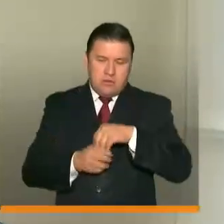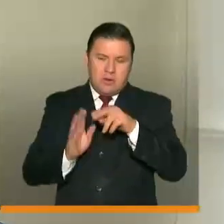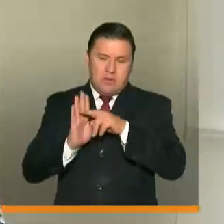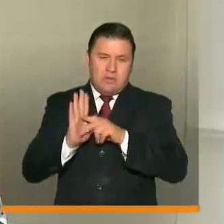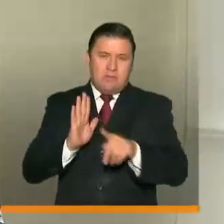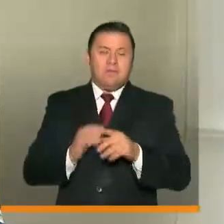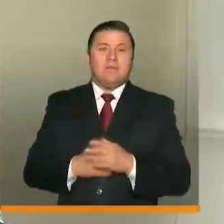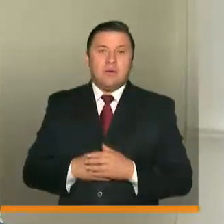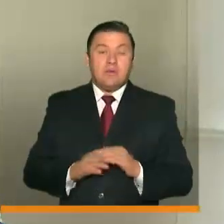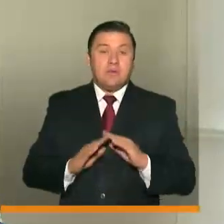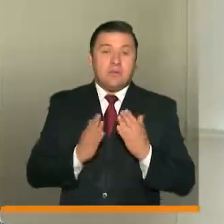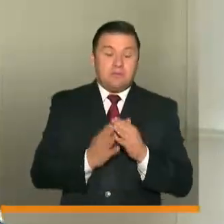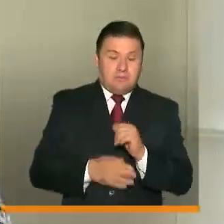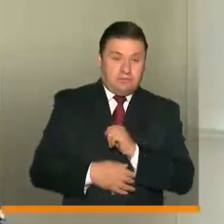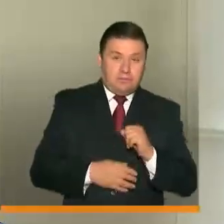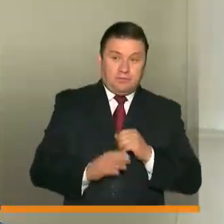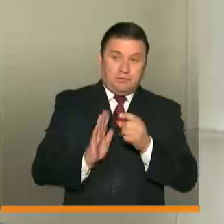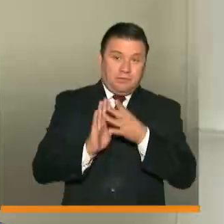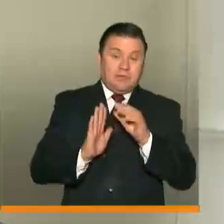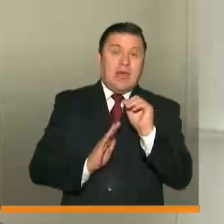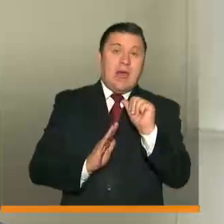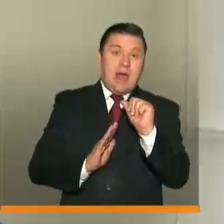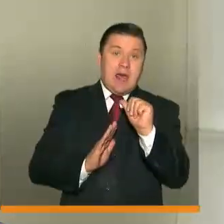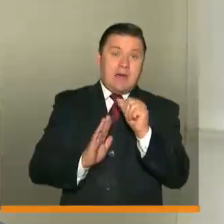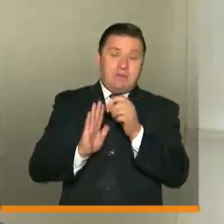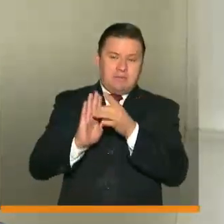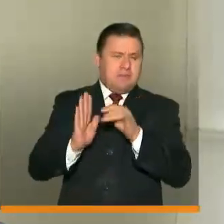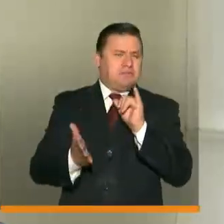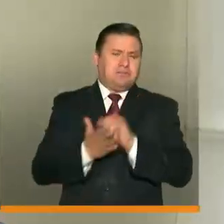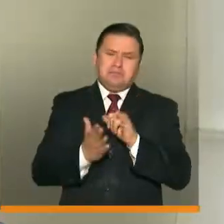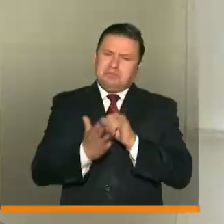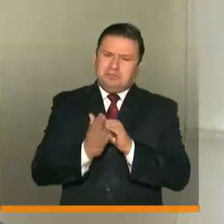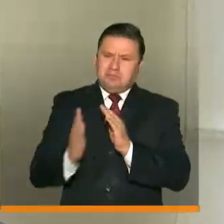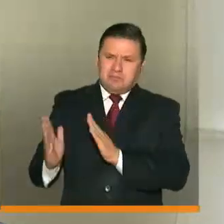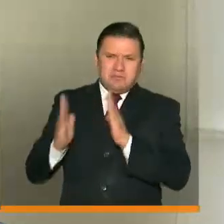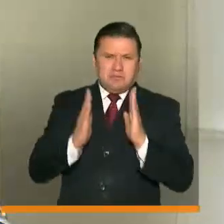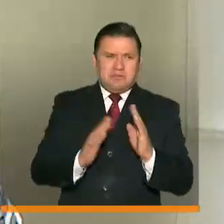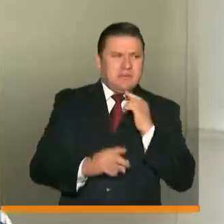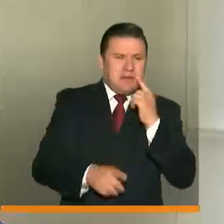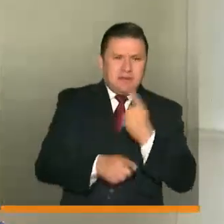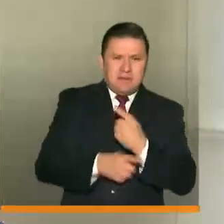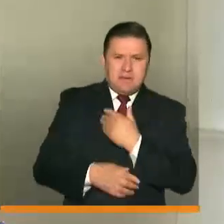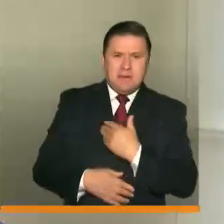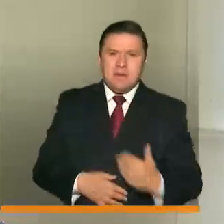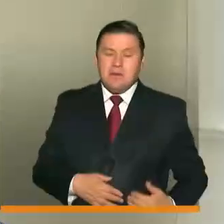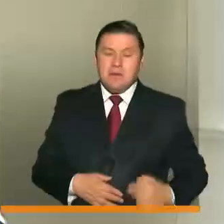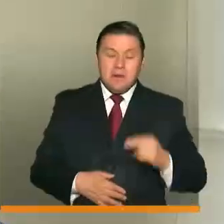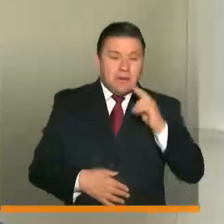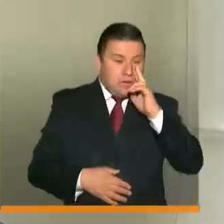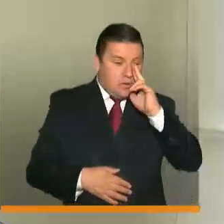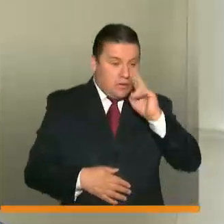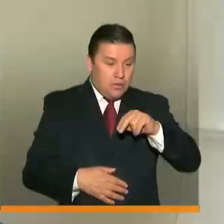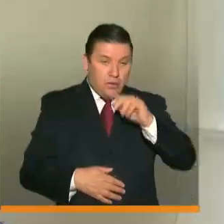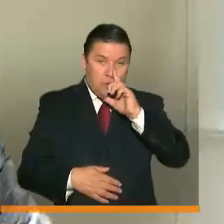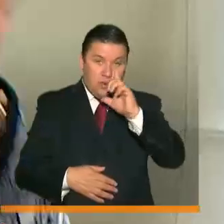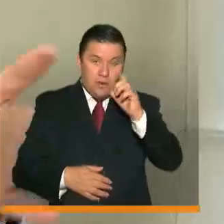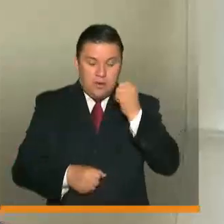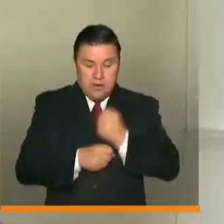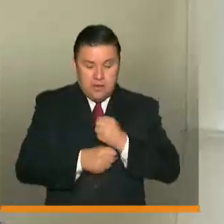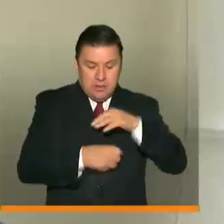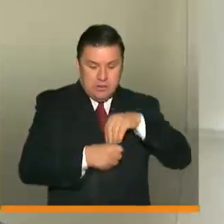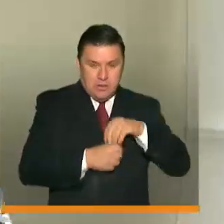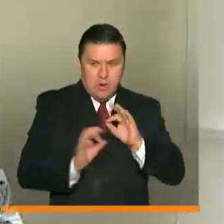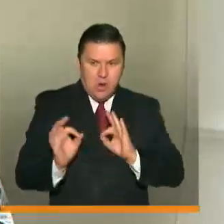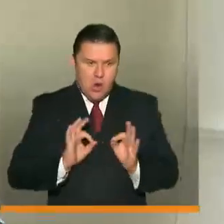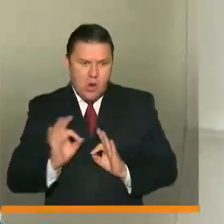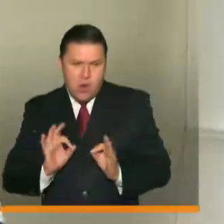protocolos. Colegios privados de calendario A, la misma referencia que mencionaba el señor presidente, junio y julio, trabajo en casa y nos